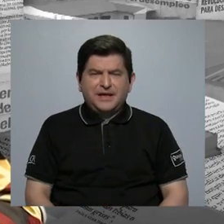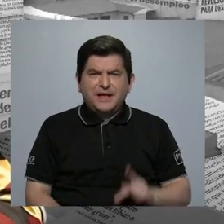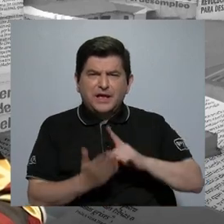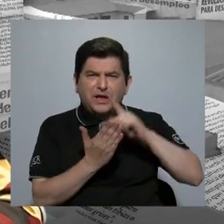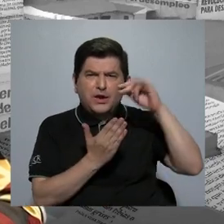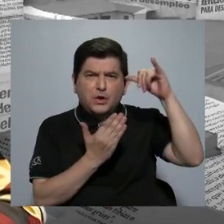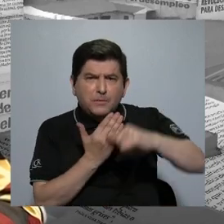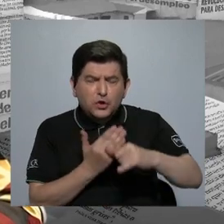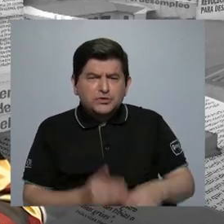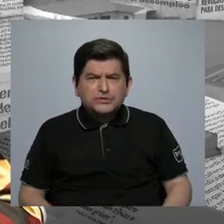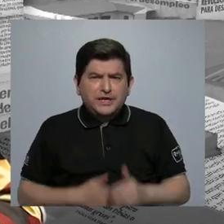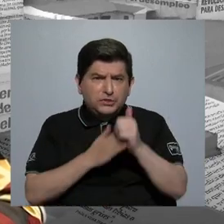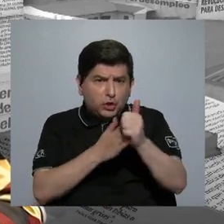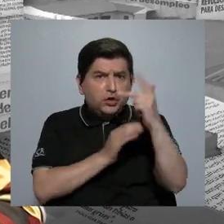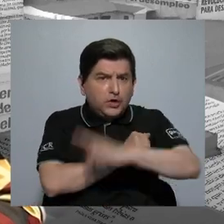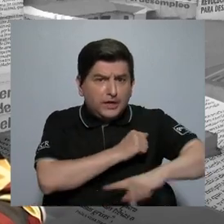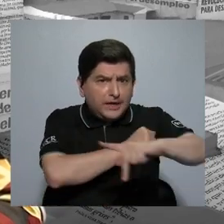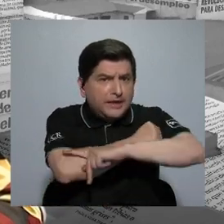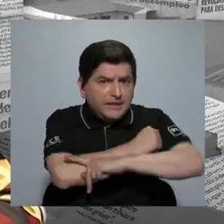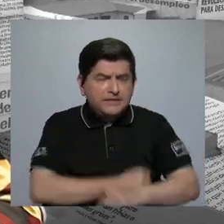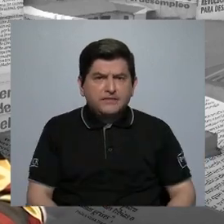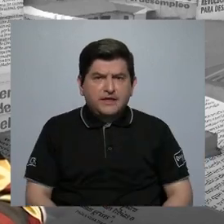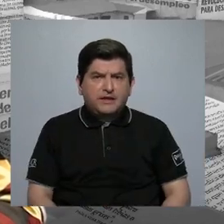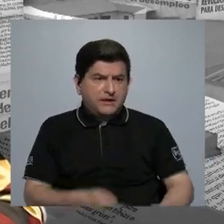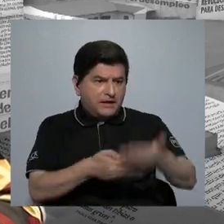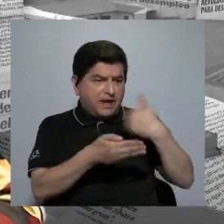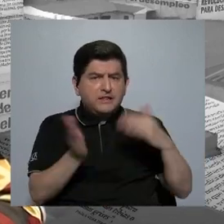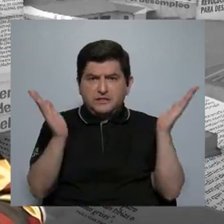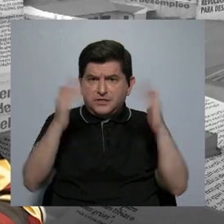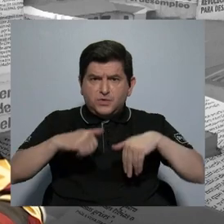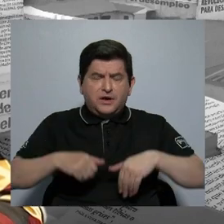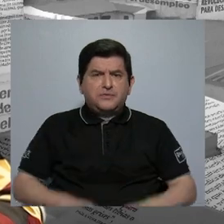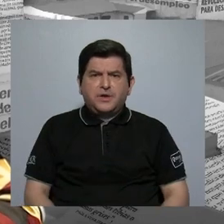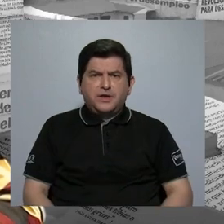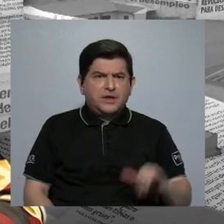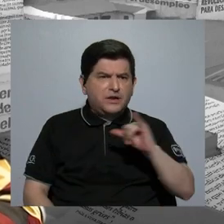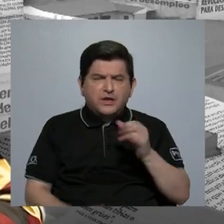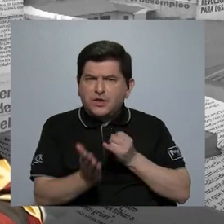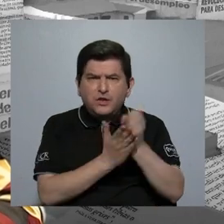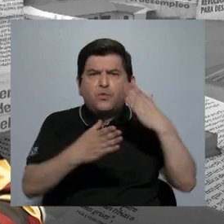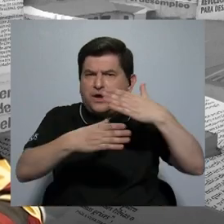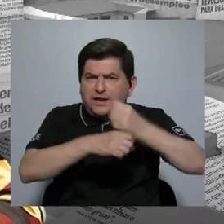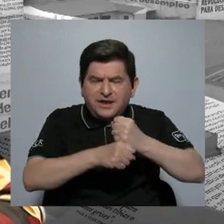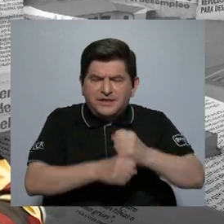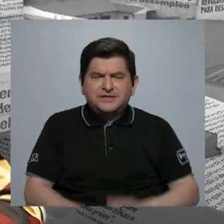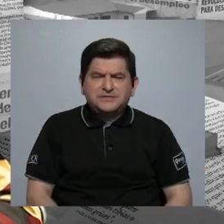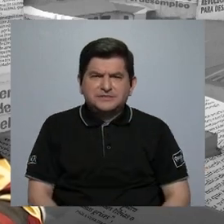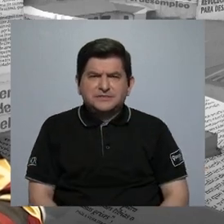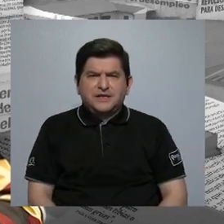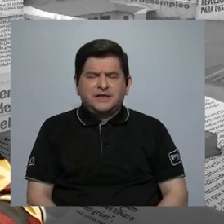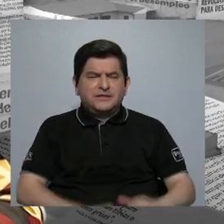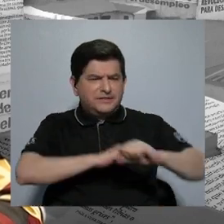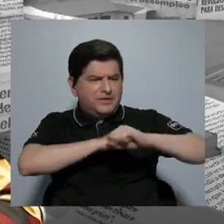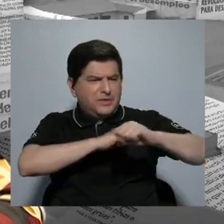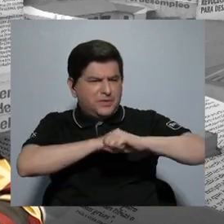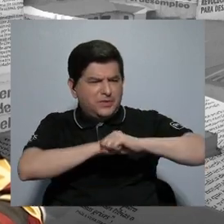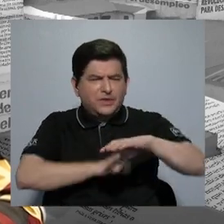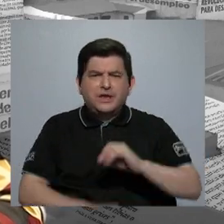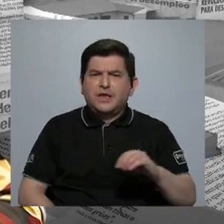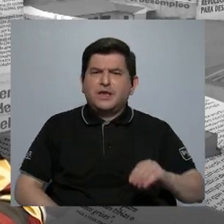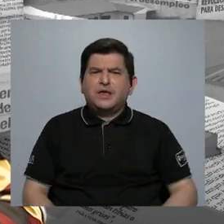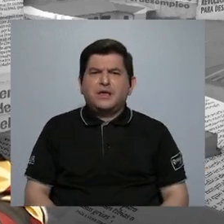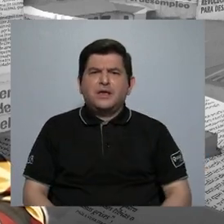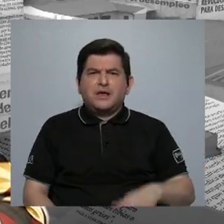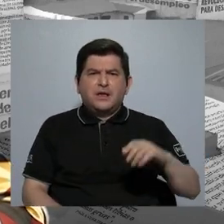un proyecto pionero en el país, porque no había nadie que hiciera este tipo de investigación sobre la propaganda